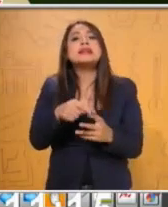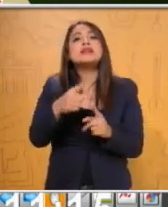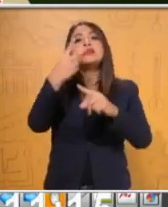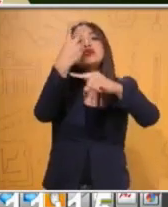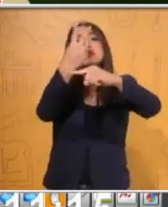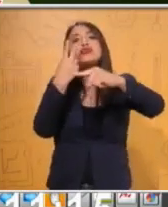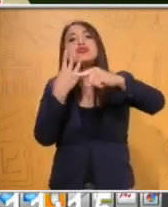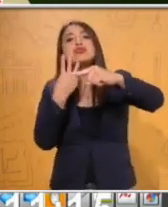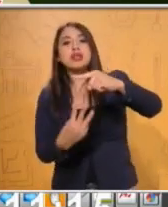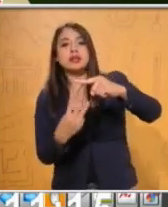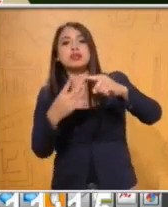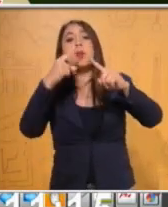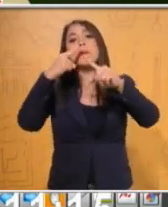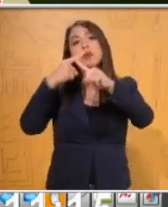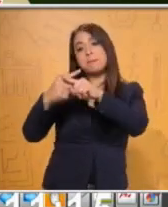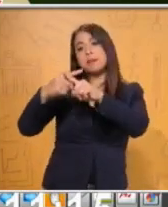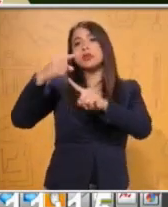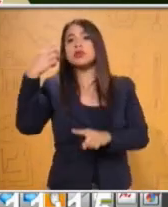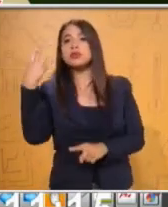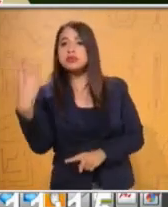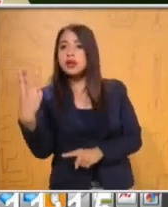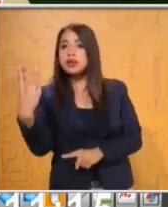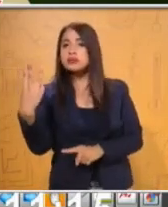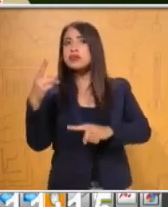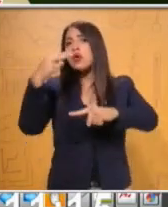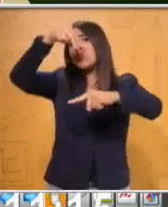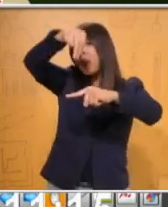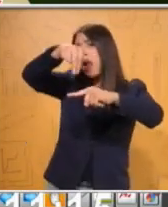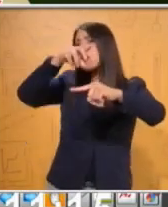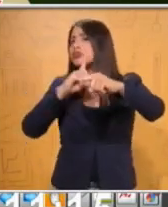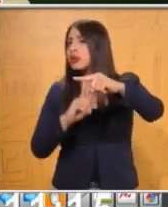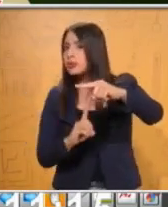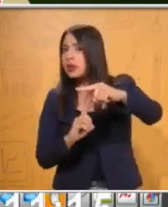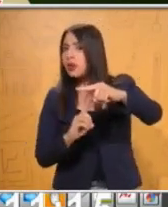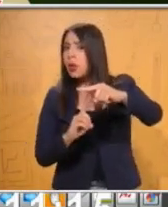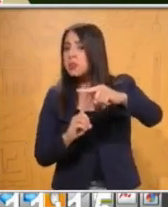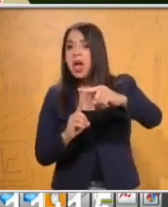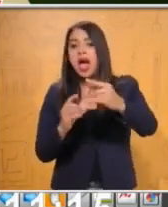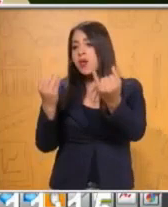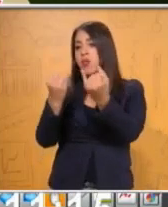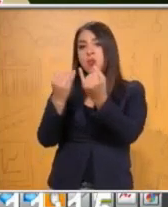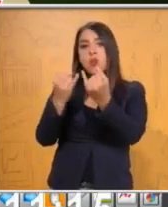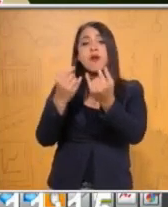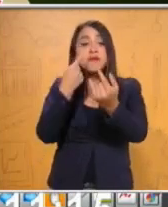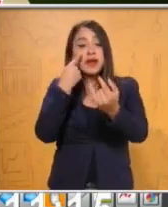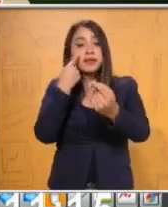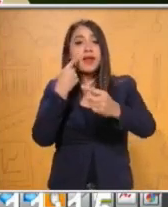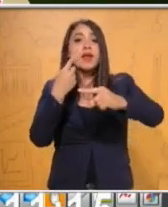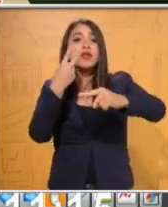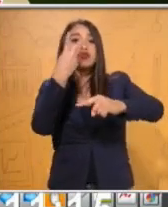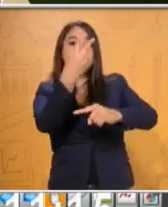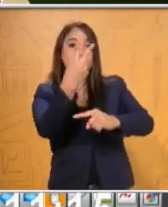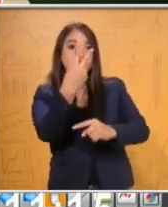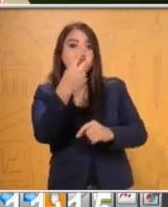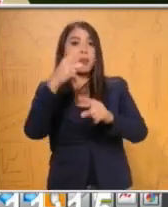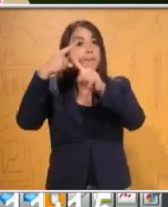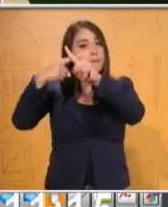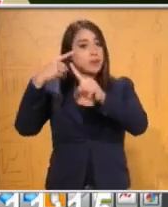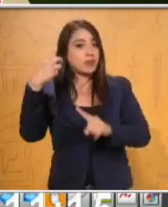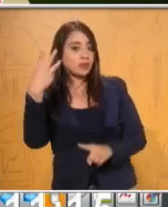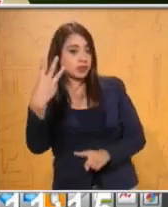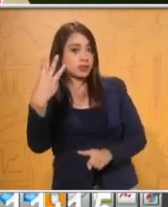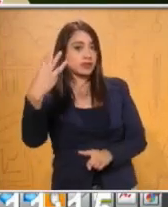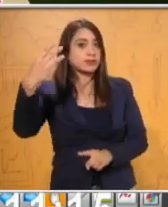tanto numerador como denominador, nos daría la siguiente fracción. Dos por tres, seis. Y tres por tres,